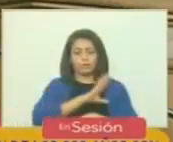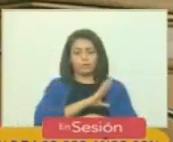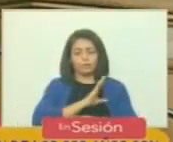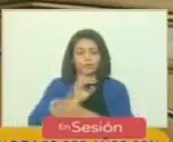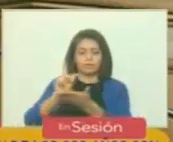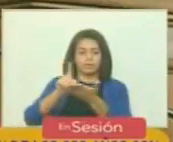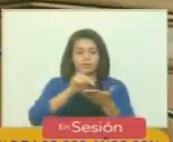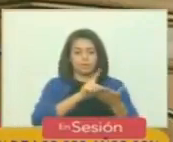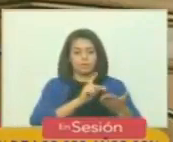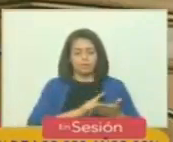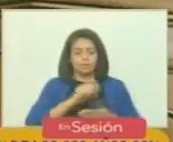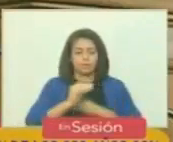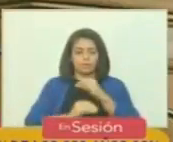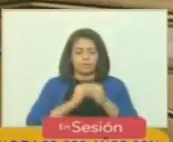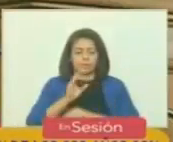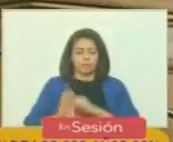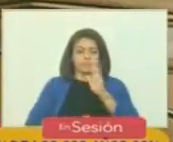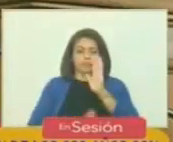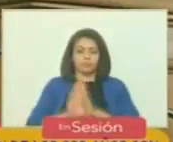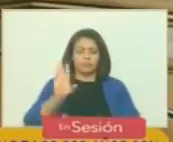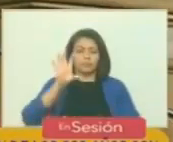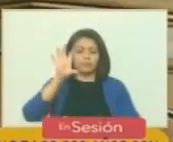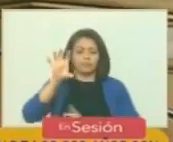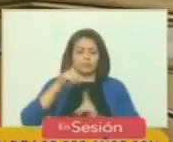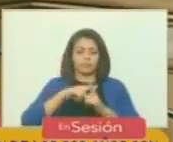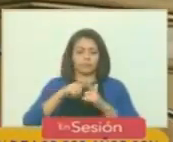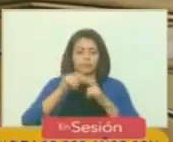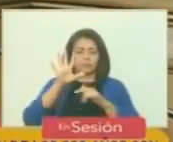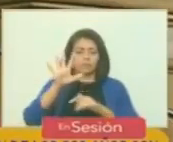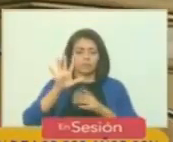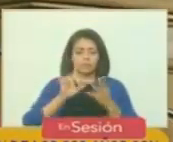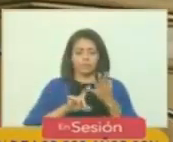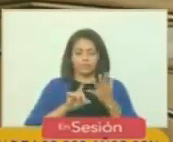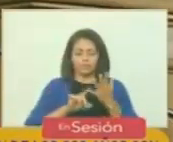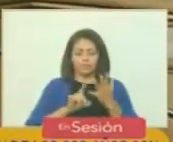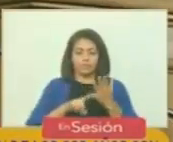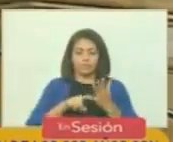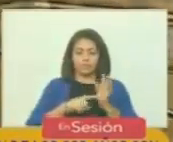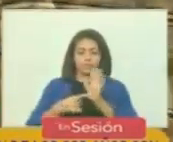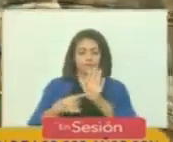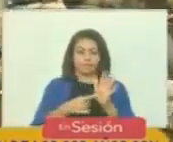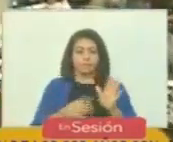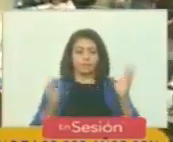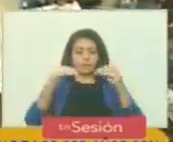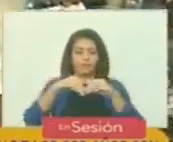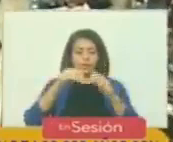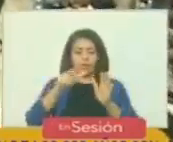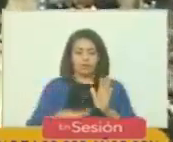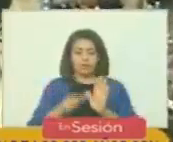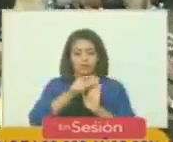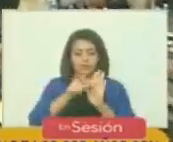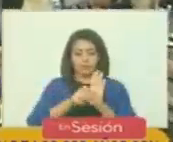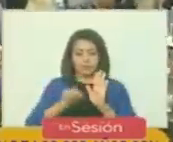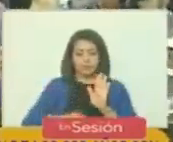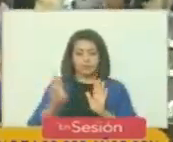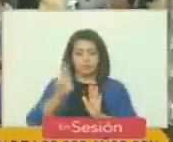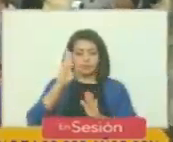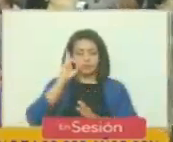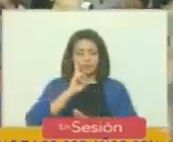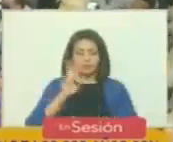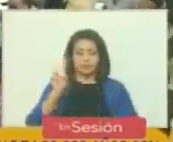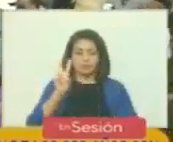participando activamente en el desarrollo de la nación. Quinto, publicar el presente acuerdo en la Gaceta Oficial de la República